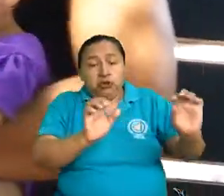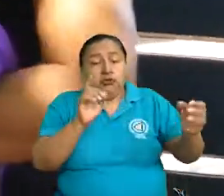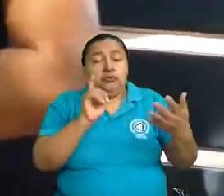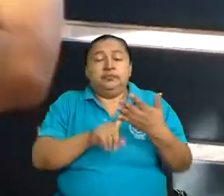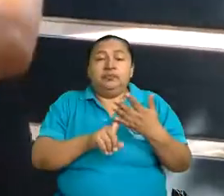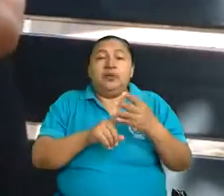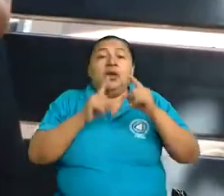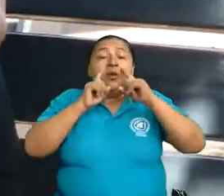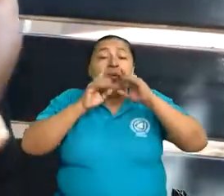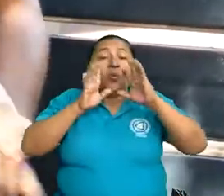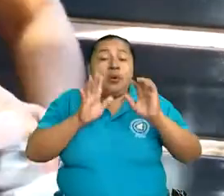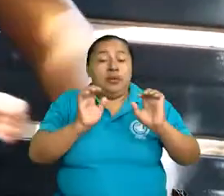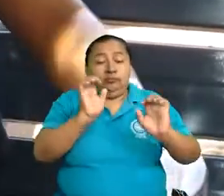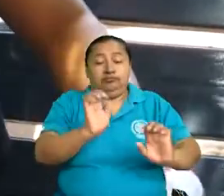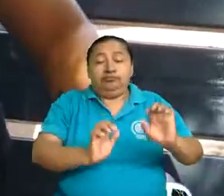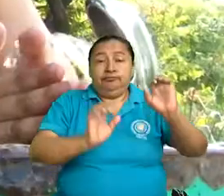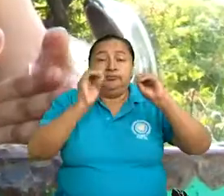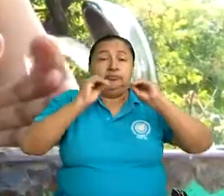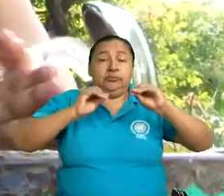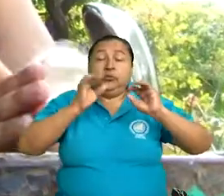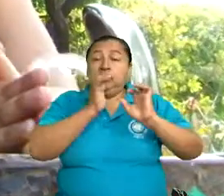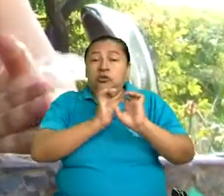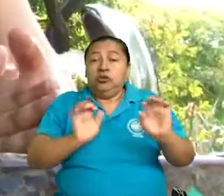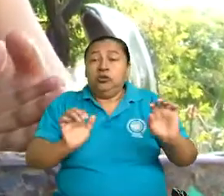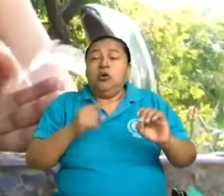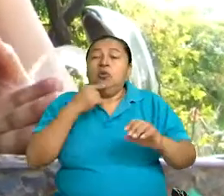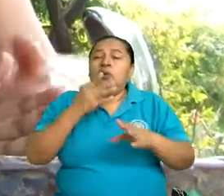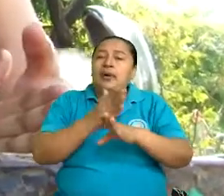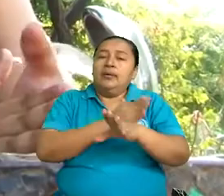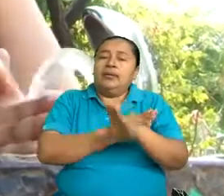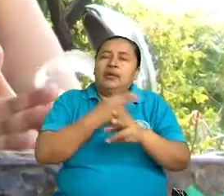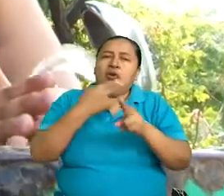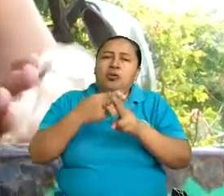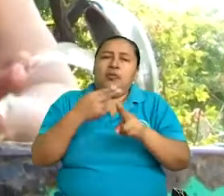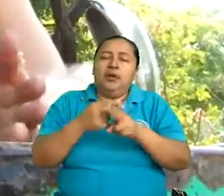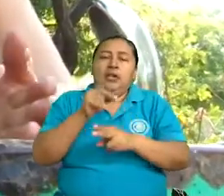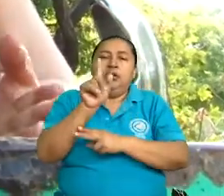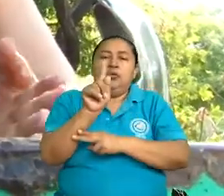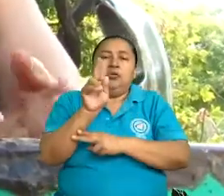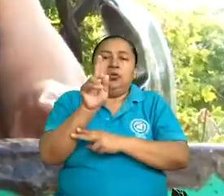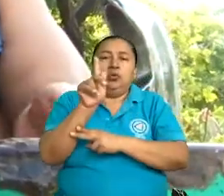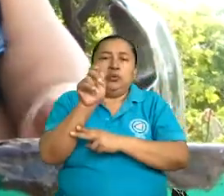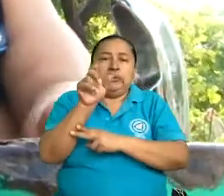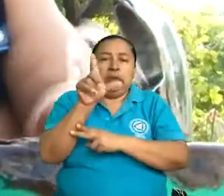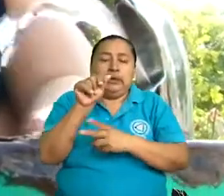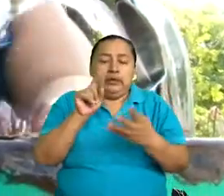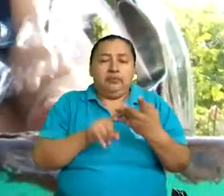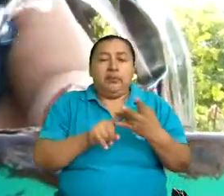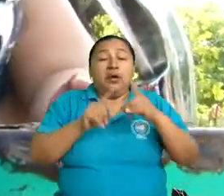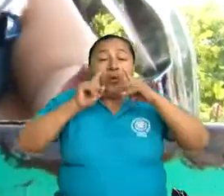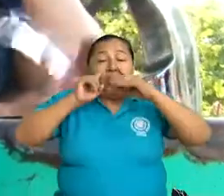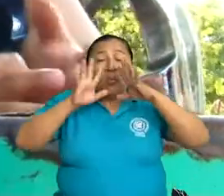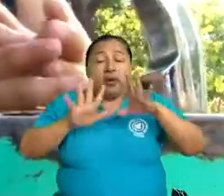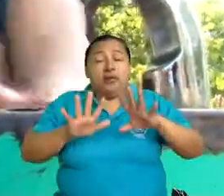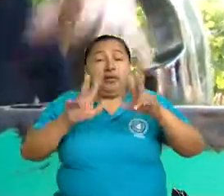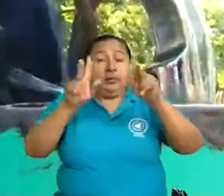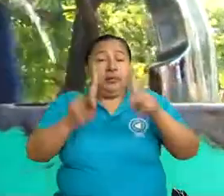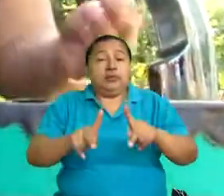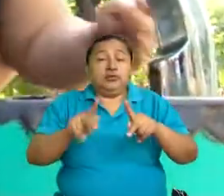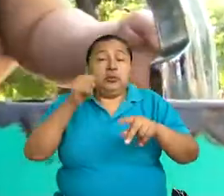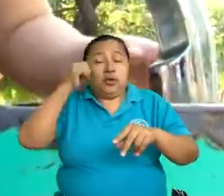cuido y crianza de los niños, lo que antes se conocía como tutela, la protección de las personas